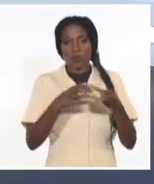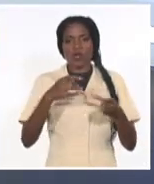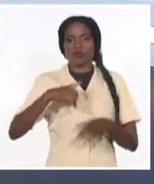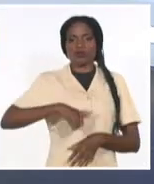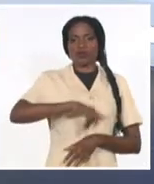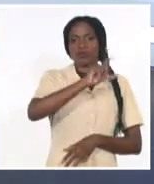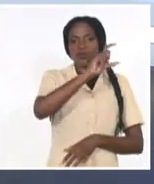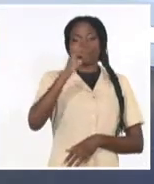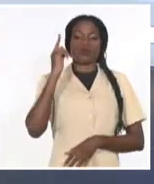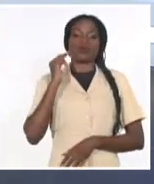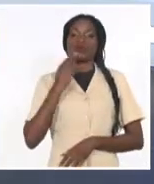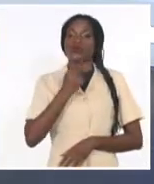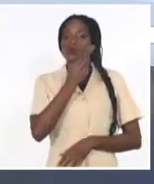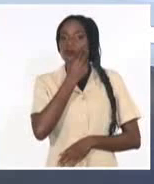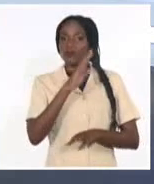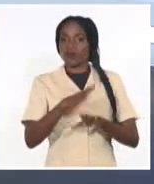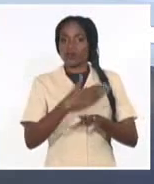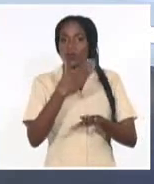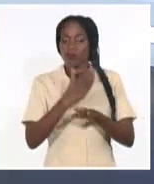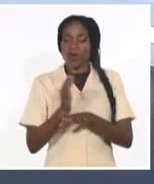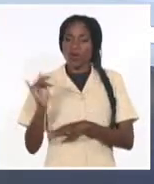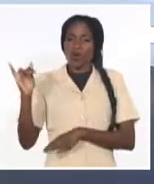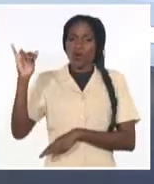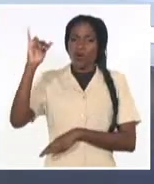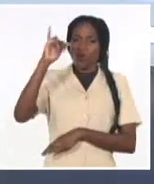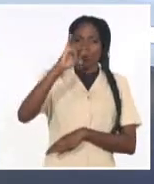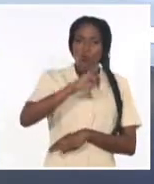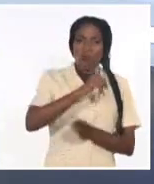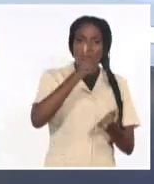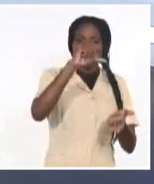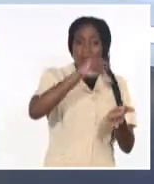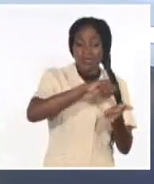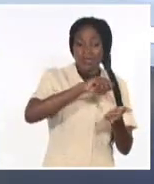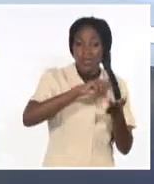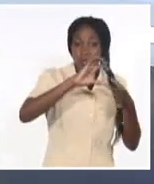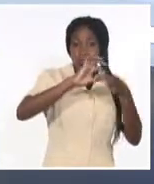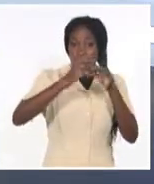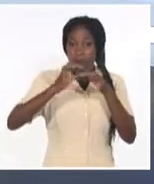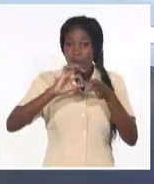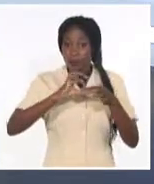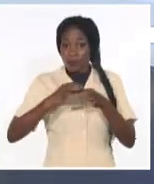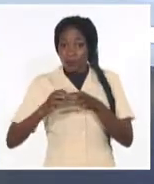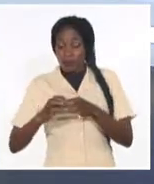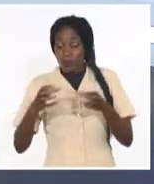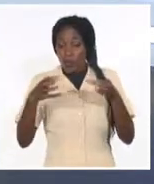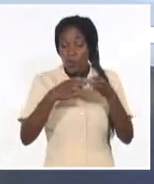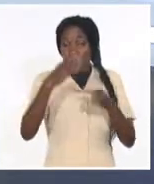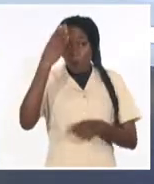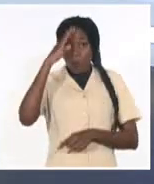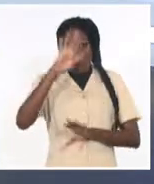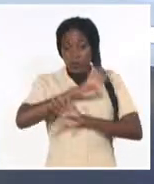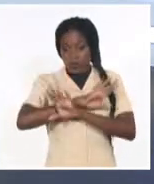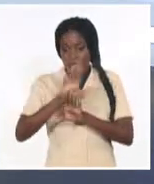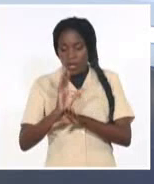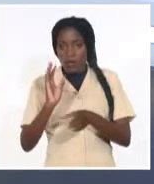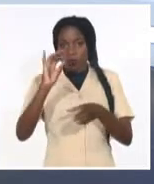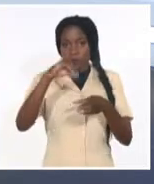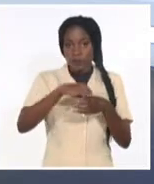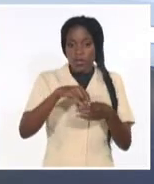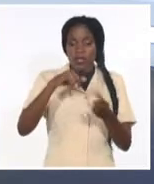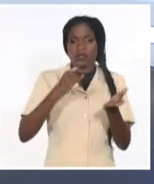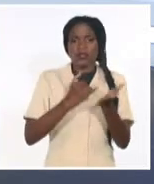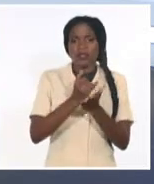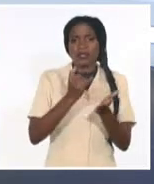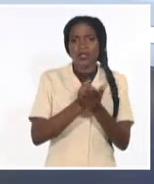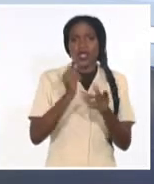Martí. Después de un largo viaje hasta la sede de los Juegos Paraparamericanos, la delegación cubana ya está instalada. Este miércoles